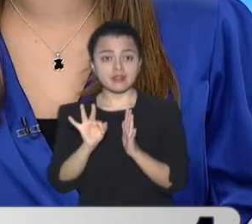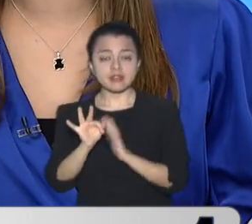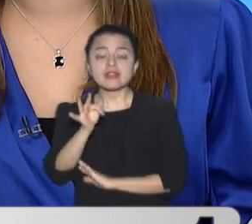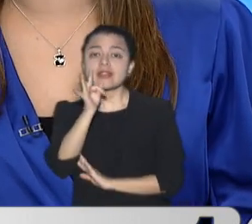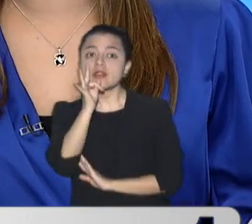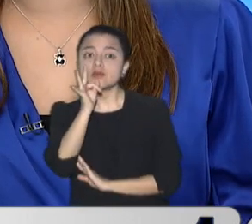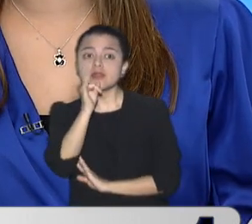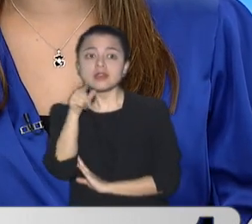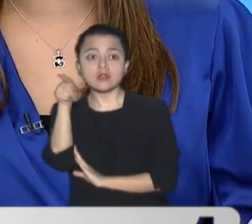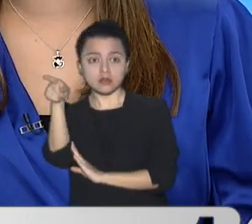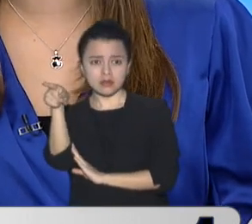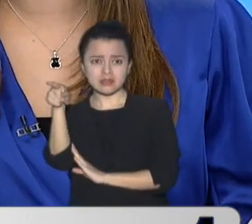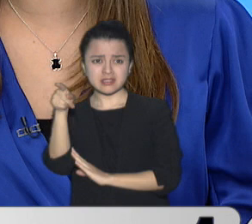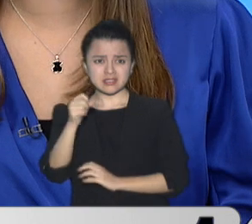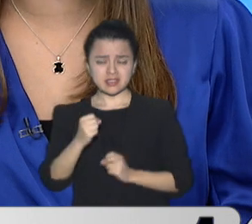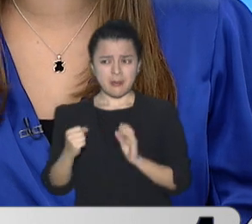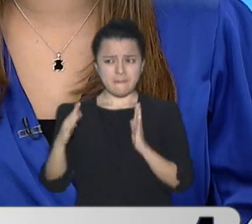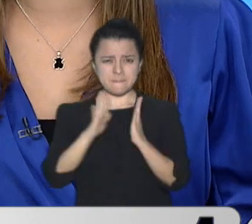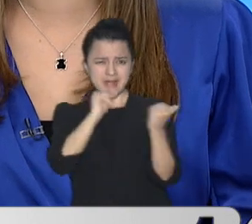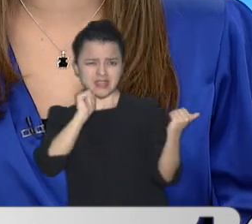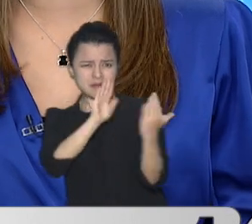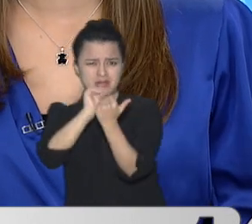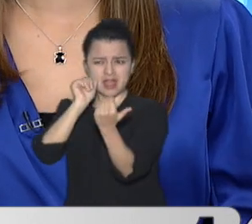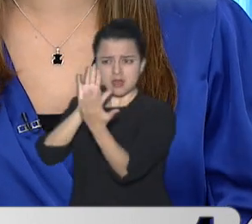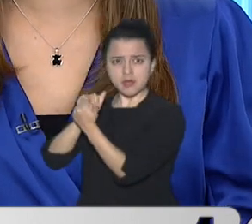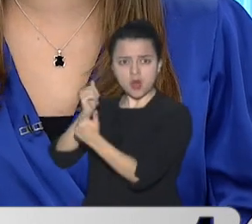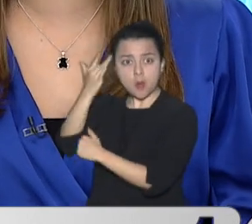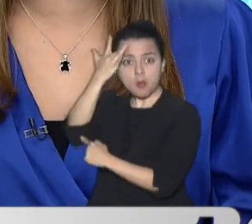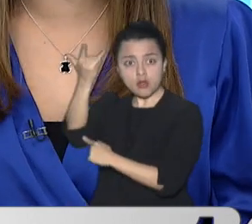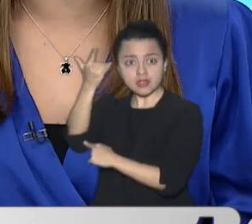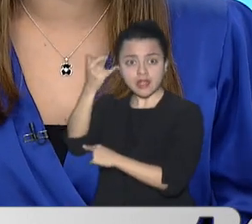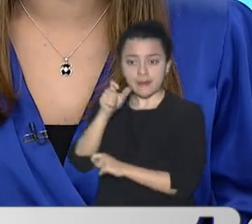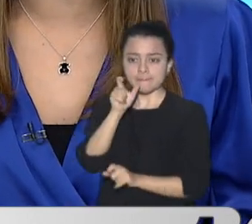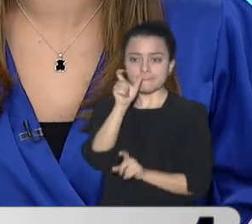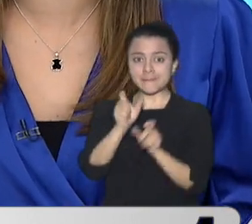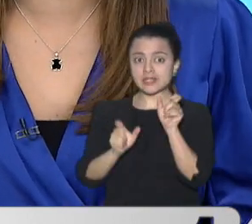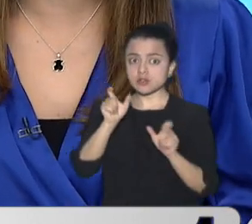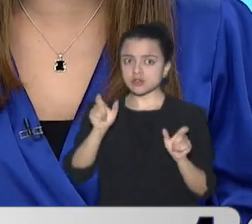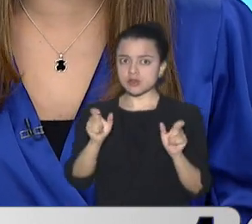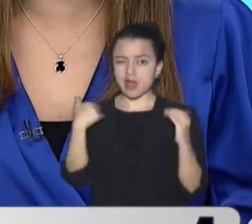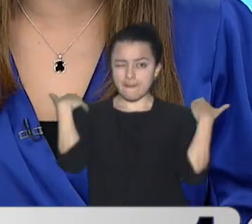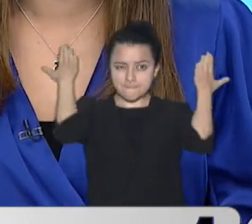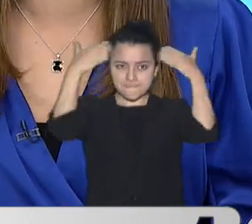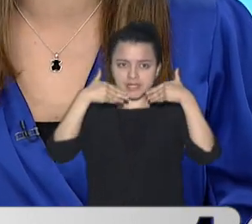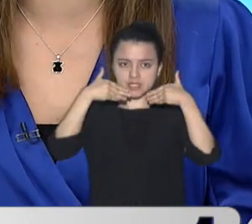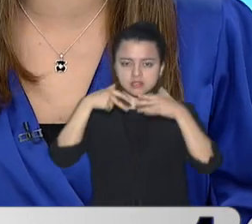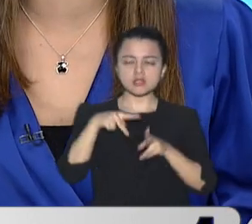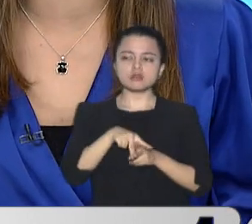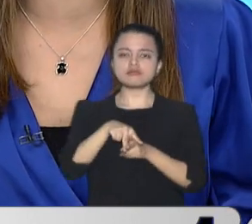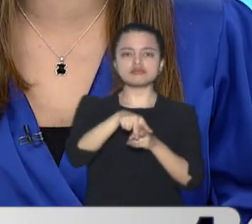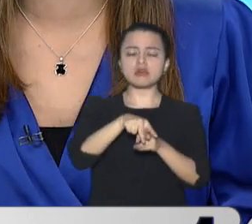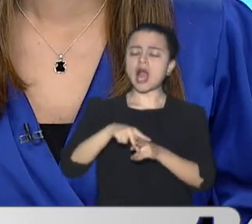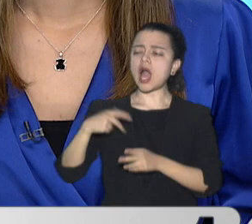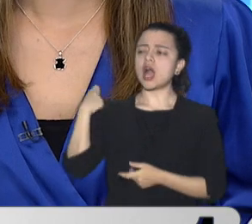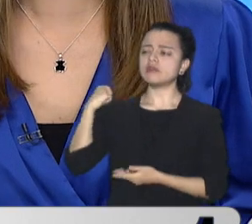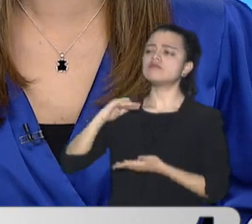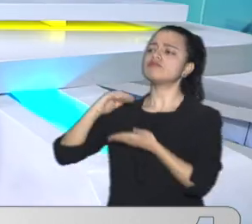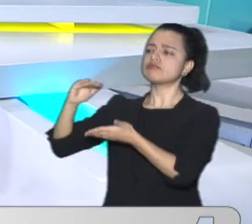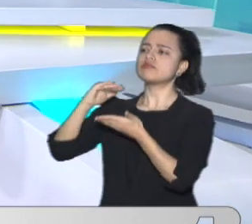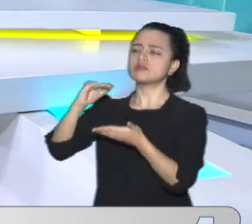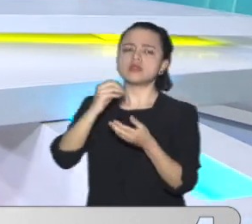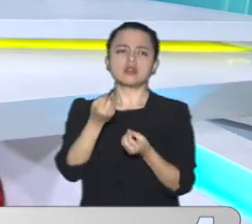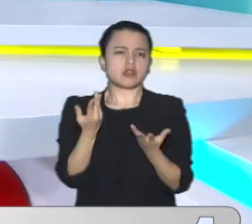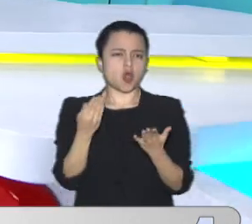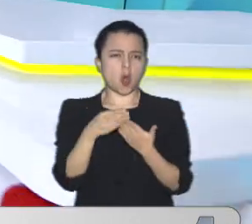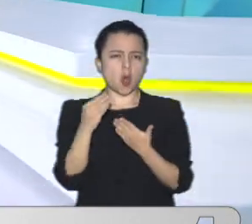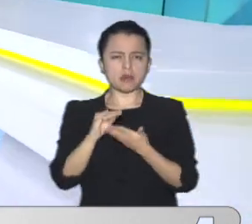los ladrones Que se hacen Pasar Por falsos Domiciliarios Y con cuchillo En mano Y a plena luz Del día Cometen Los crímenes Luisa